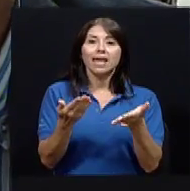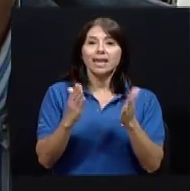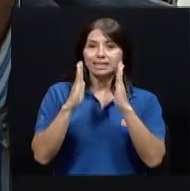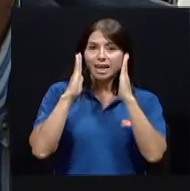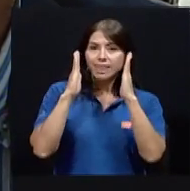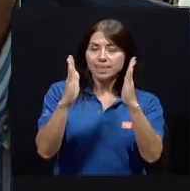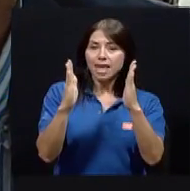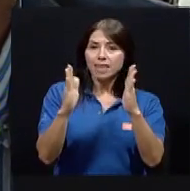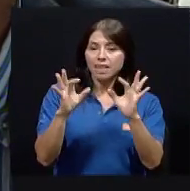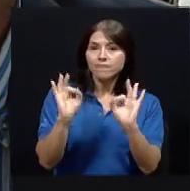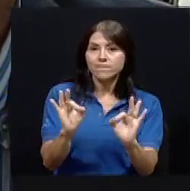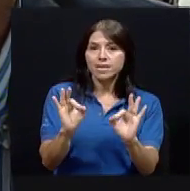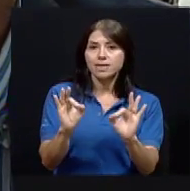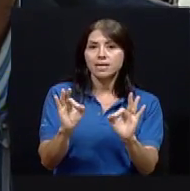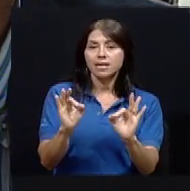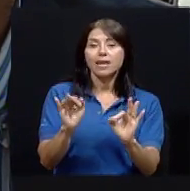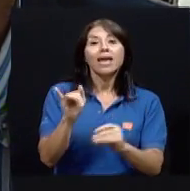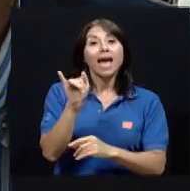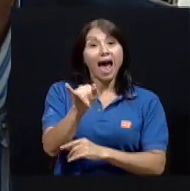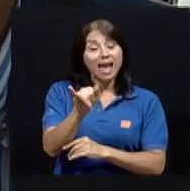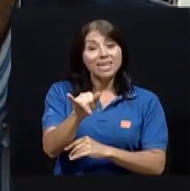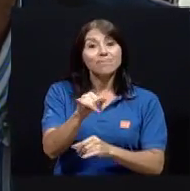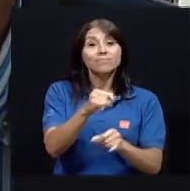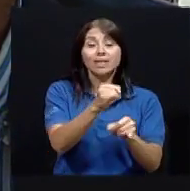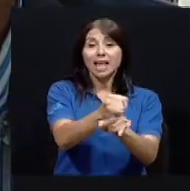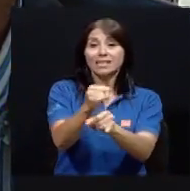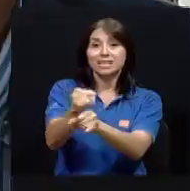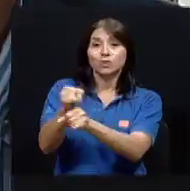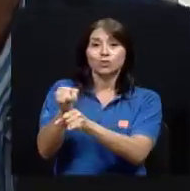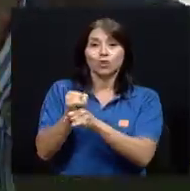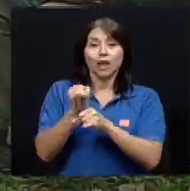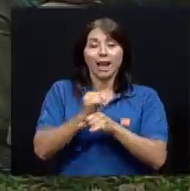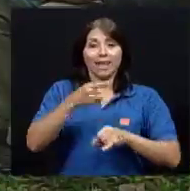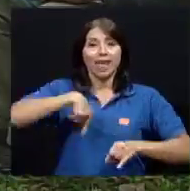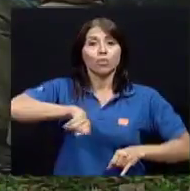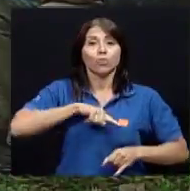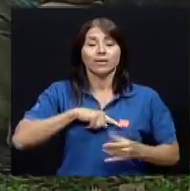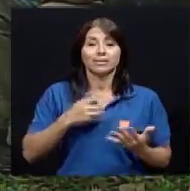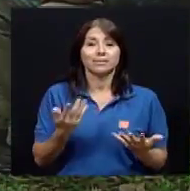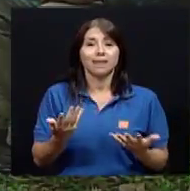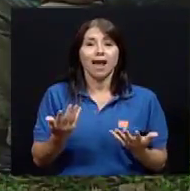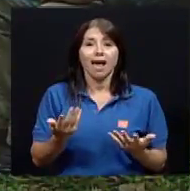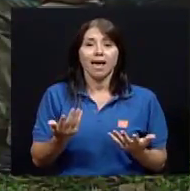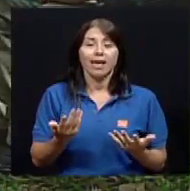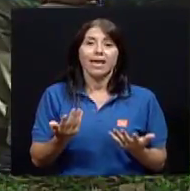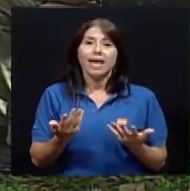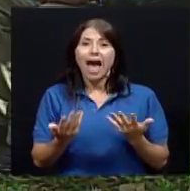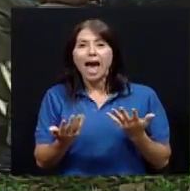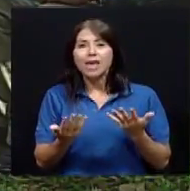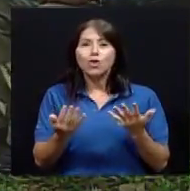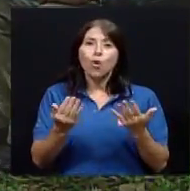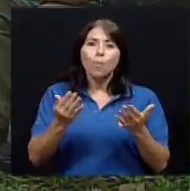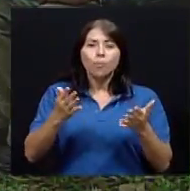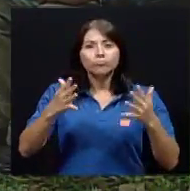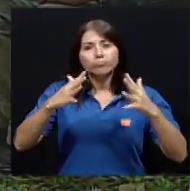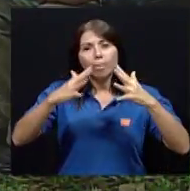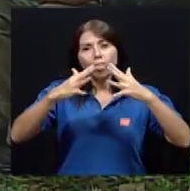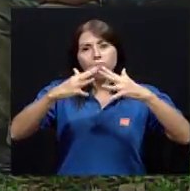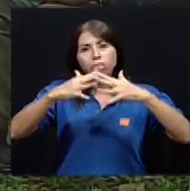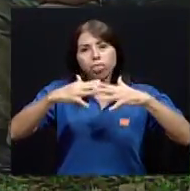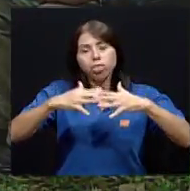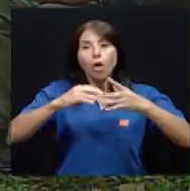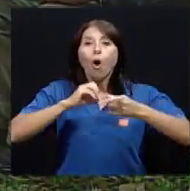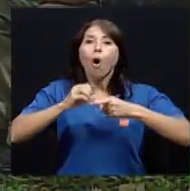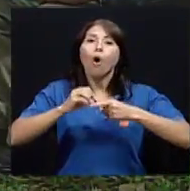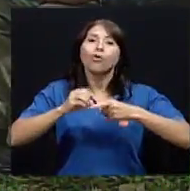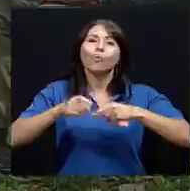atienda con oportunidad, etcétera. Y me parece que ahí la institucionalidad que tenemos ha ido, digamos, si no deteriorándose, por lo menos se ha ido